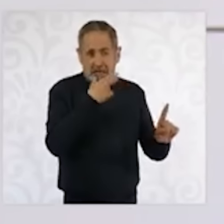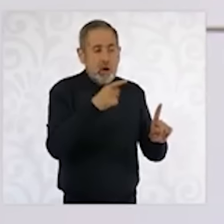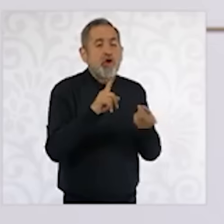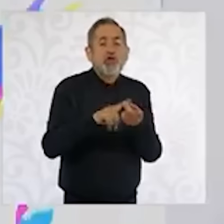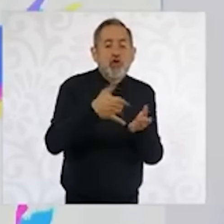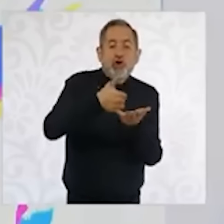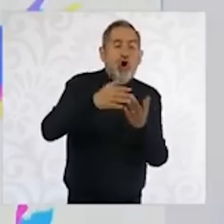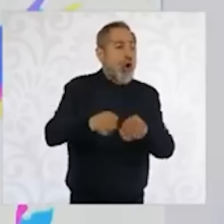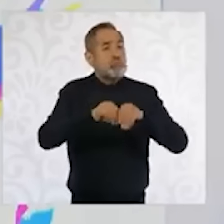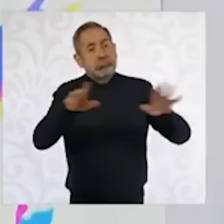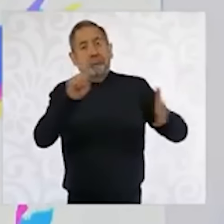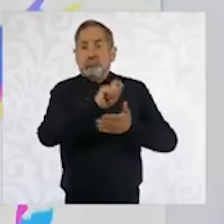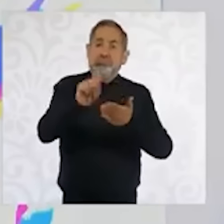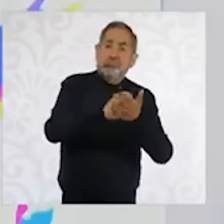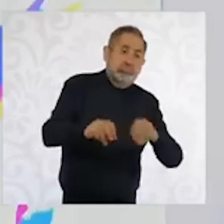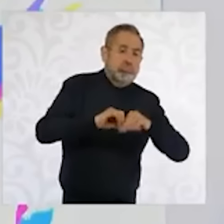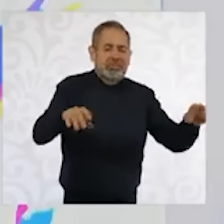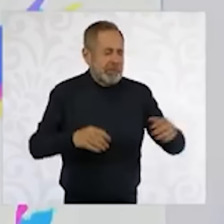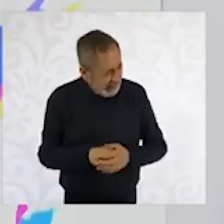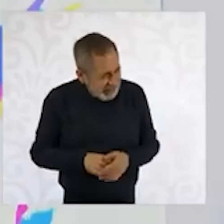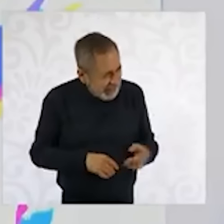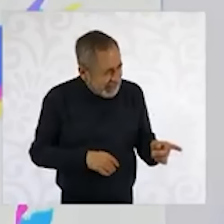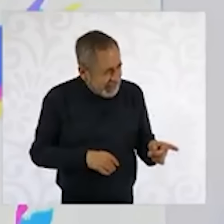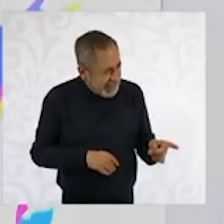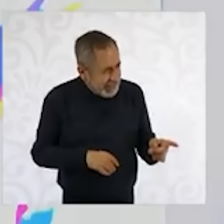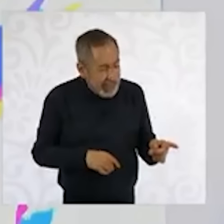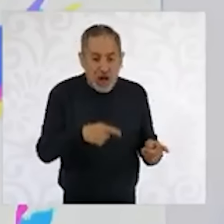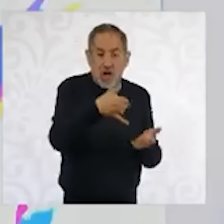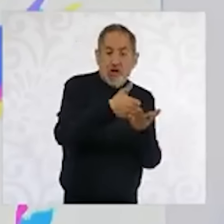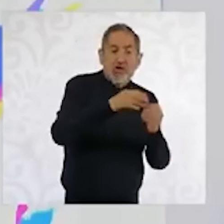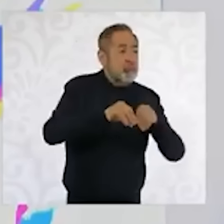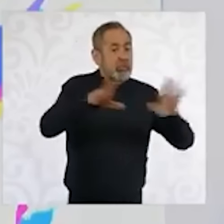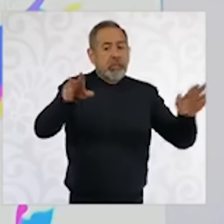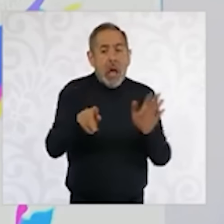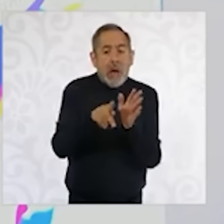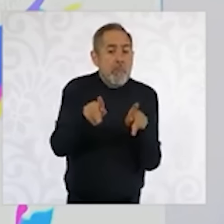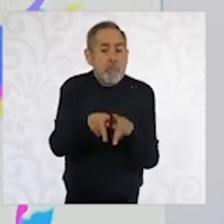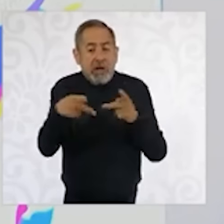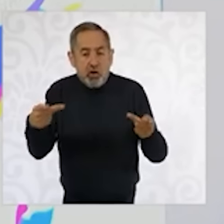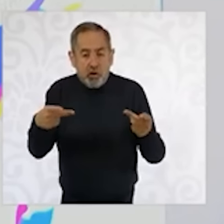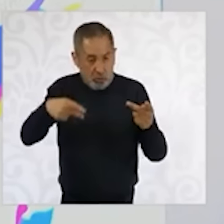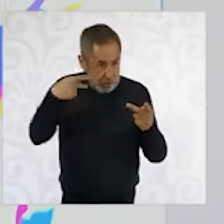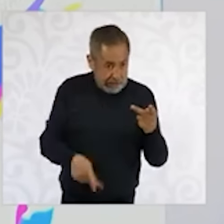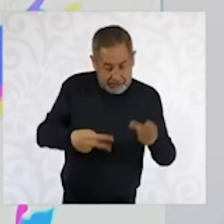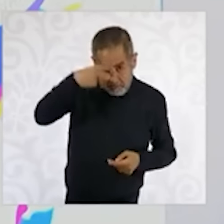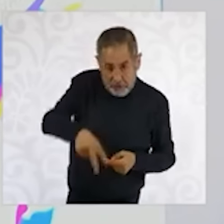Para empezar, ¿lo publicó en un periódico de circulación nacional?